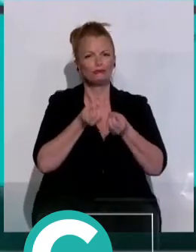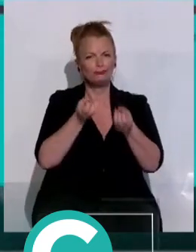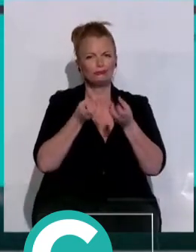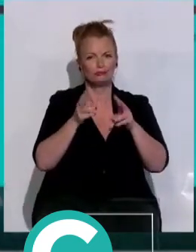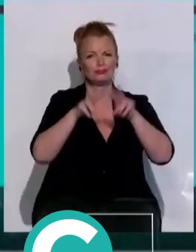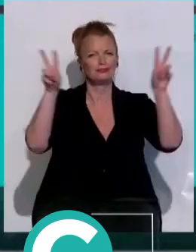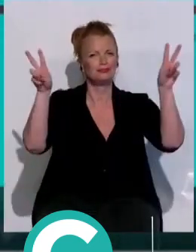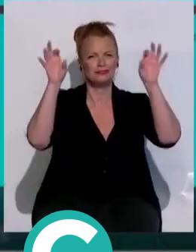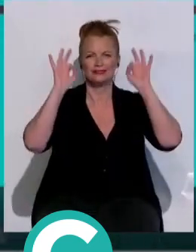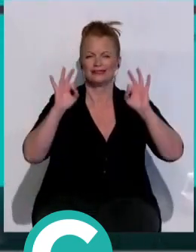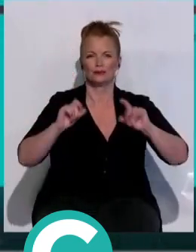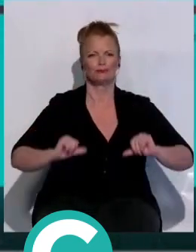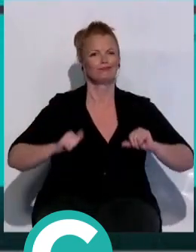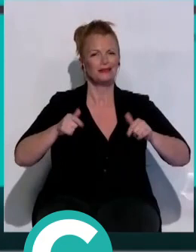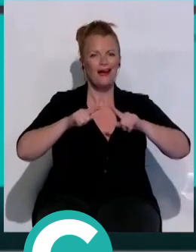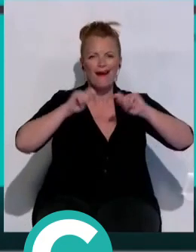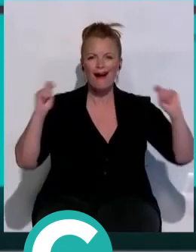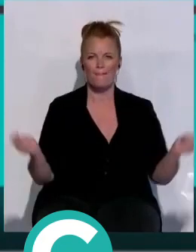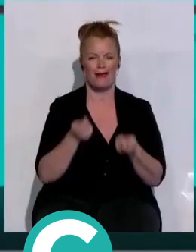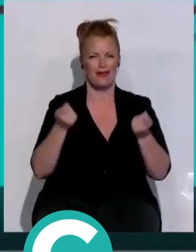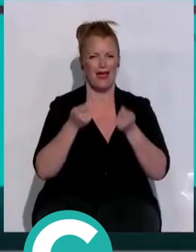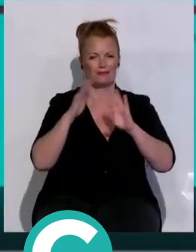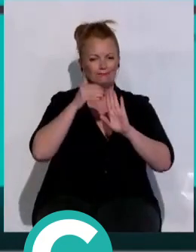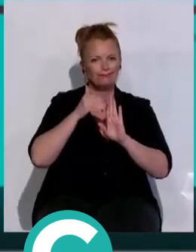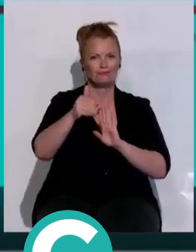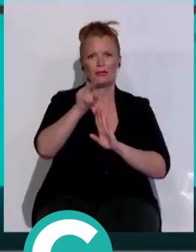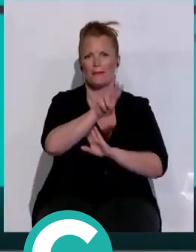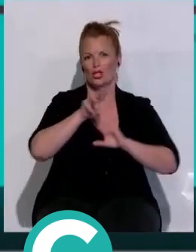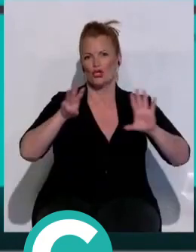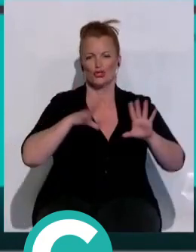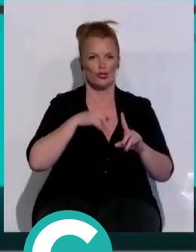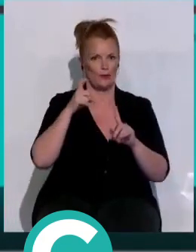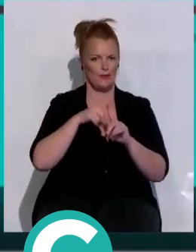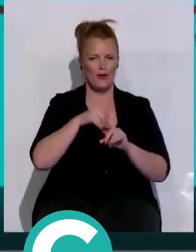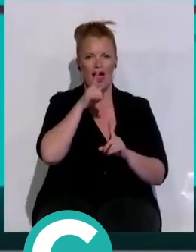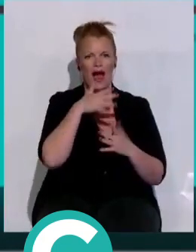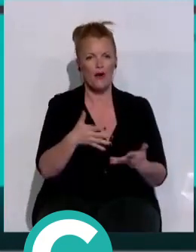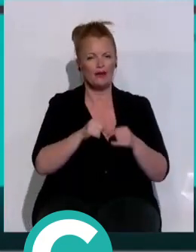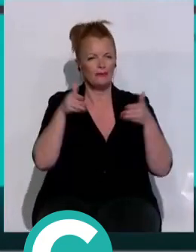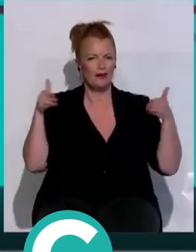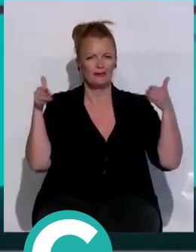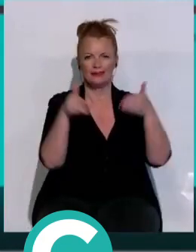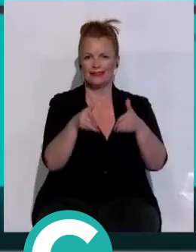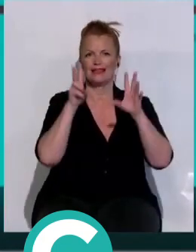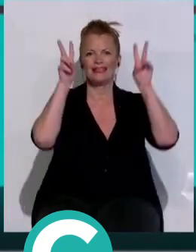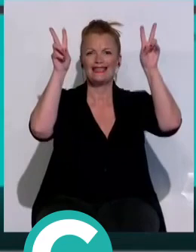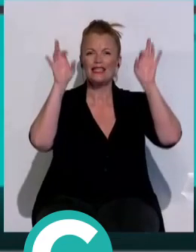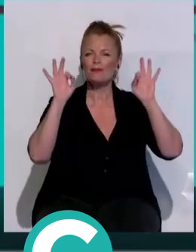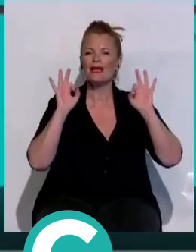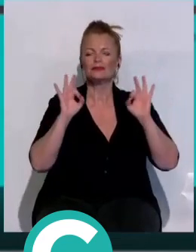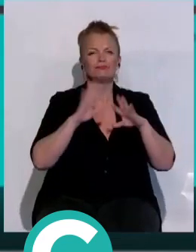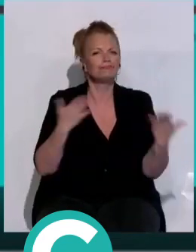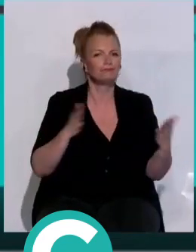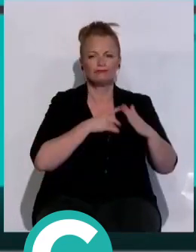relativa a ese arranque de campaña de cara a los comicios del 28 de mayo. Ahora nos centramos en temas relacionados con la